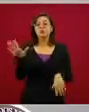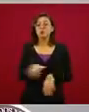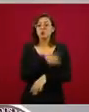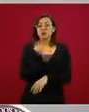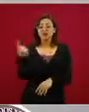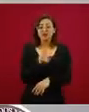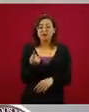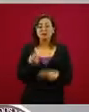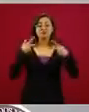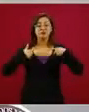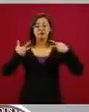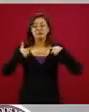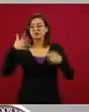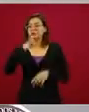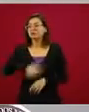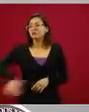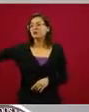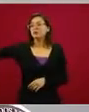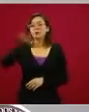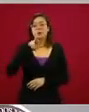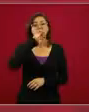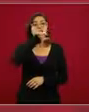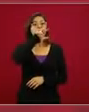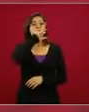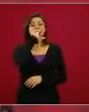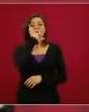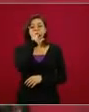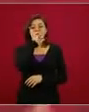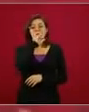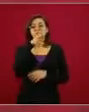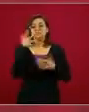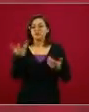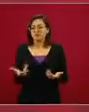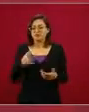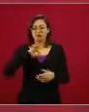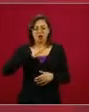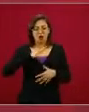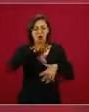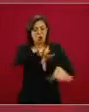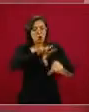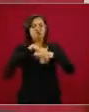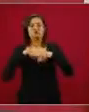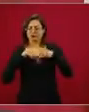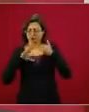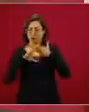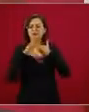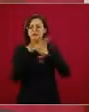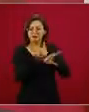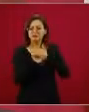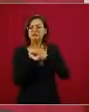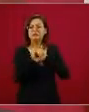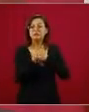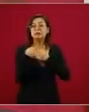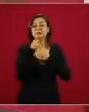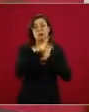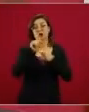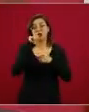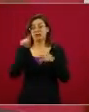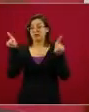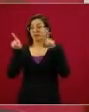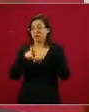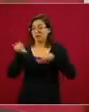preocupación del pueblo de México primero, para no contagiarse, pero segundo, para retomar sus actividades